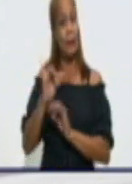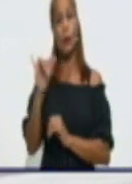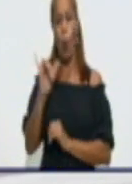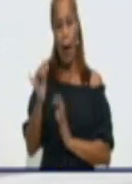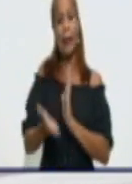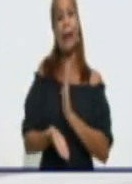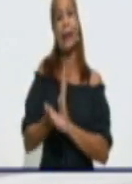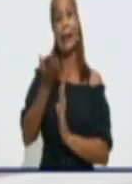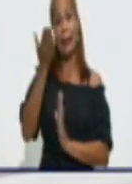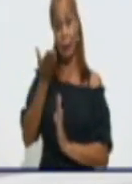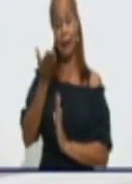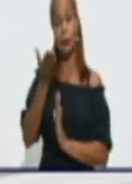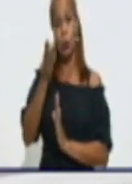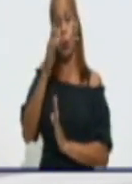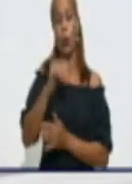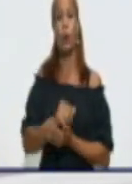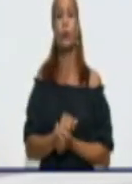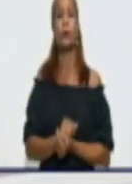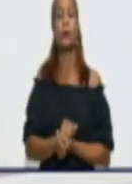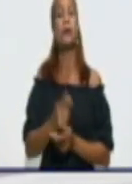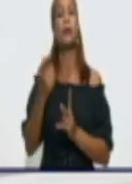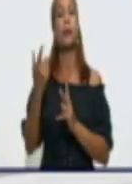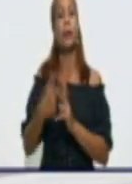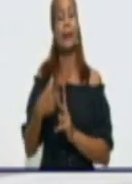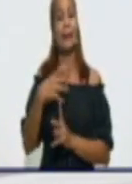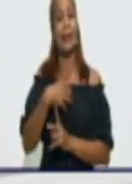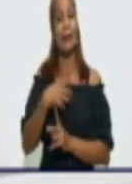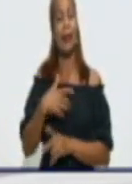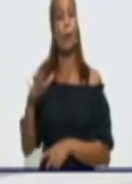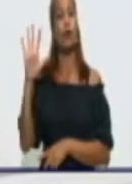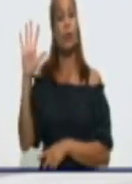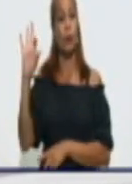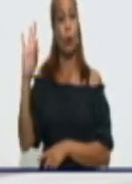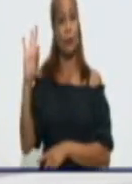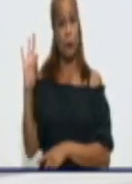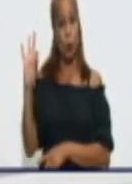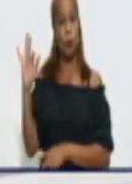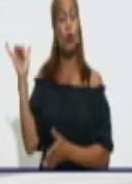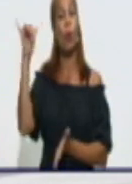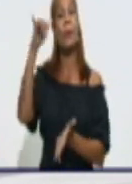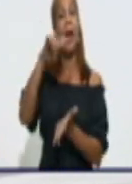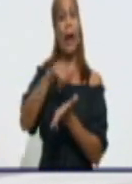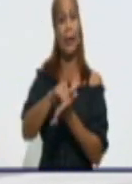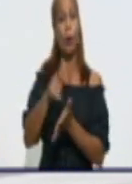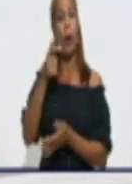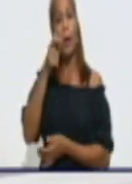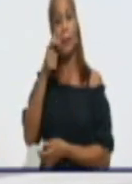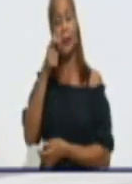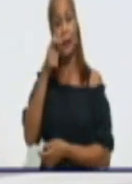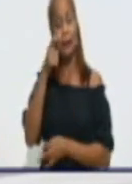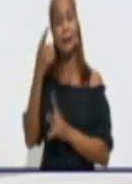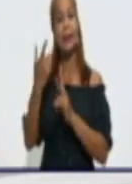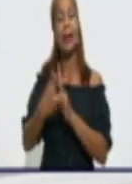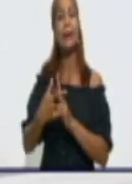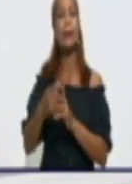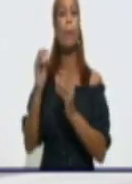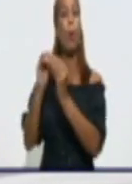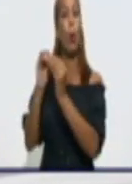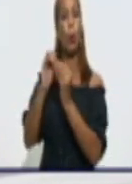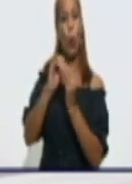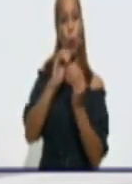con relación al día de ayer, tenemos 58 viajeros también en vigilancia, y por concepto de contacto,